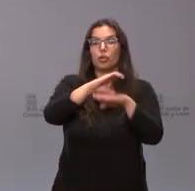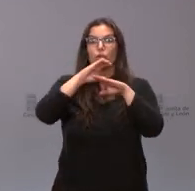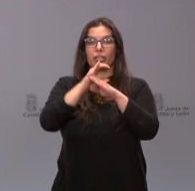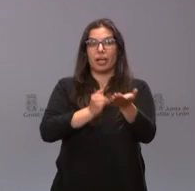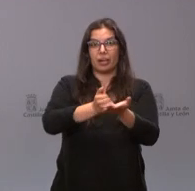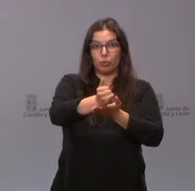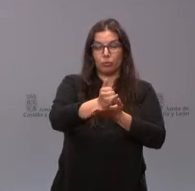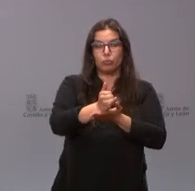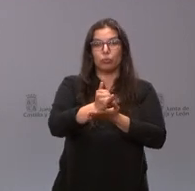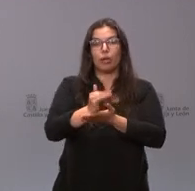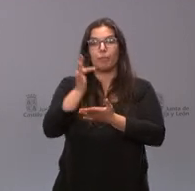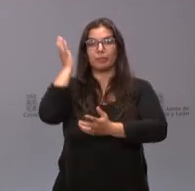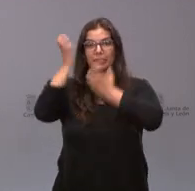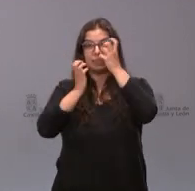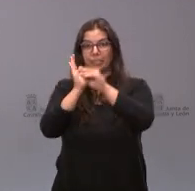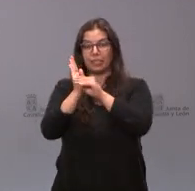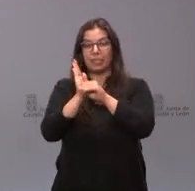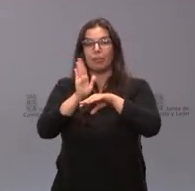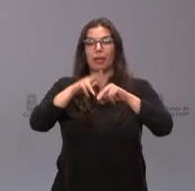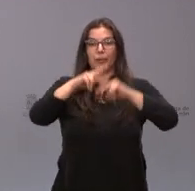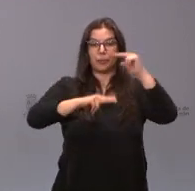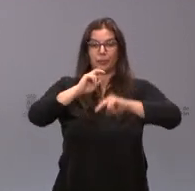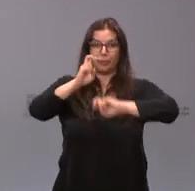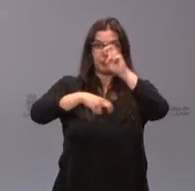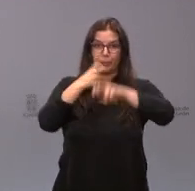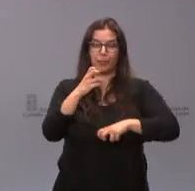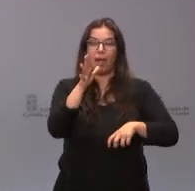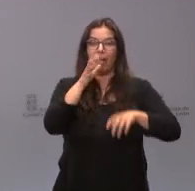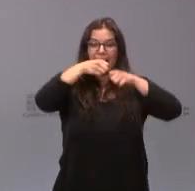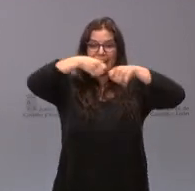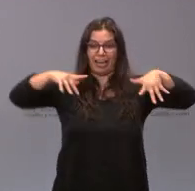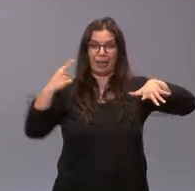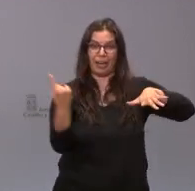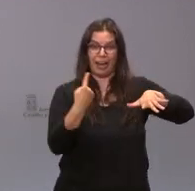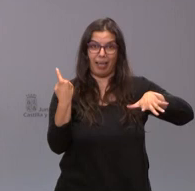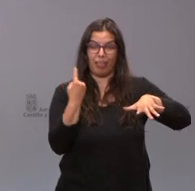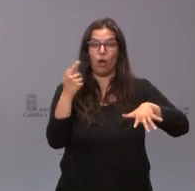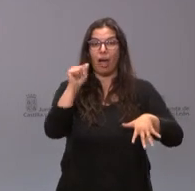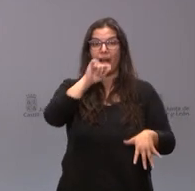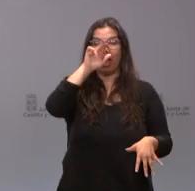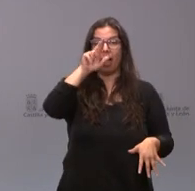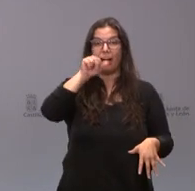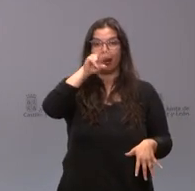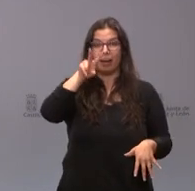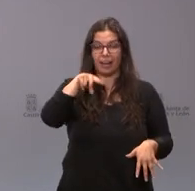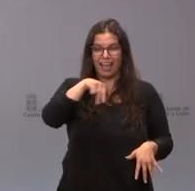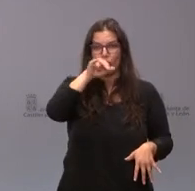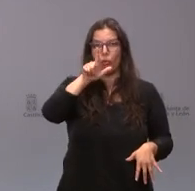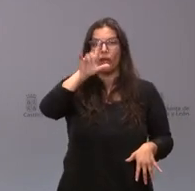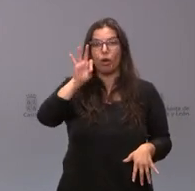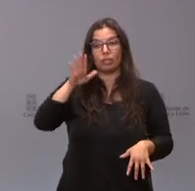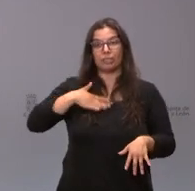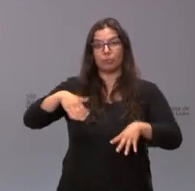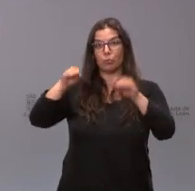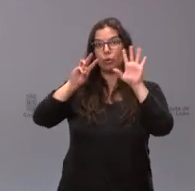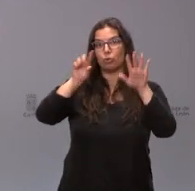Agricultura y Garadería, para obras de transformación de regadío en la zona regable de Aranzuelo, en Burgos, 8,5 millones de euros,